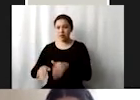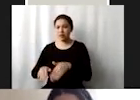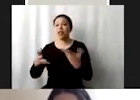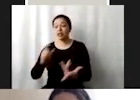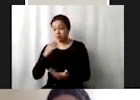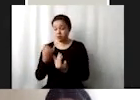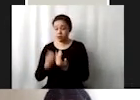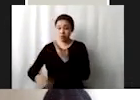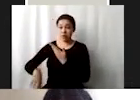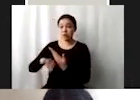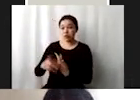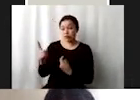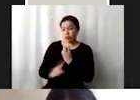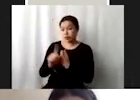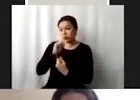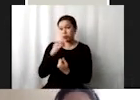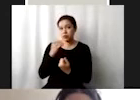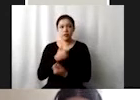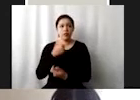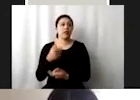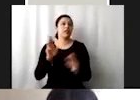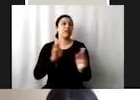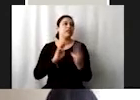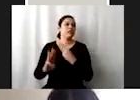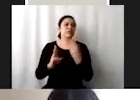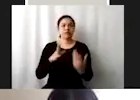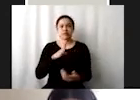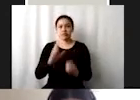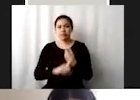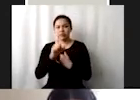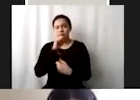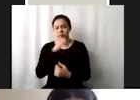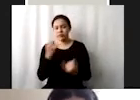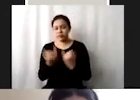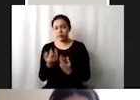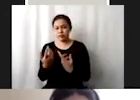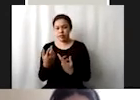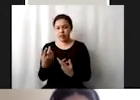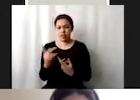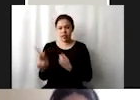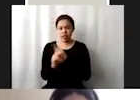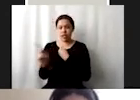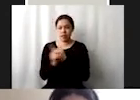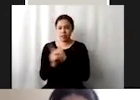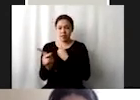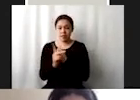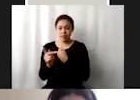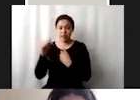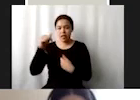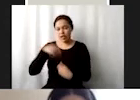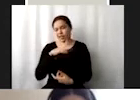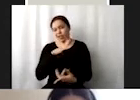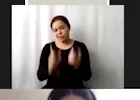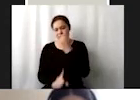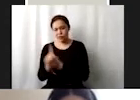y sobre la economía de muchas personas en el mundo incluidas muchas personas en nuestro país entonces por eso